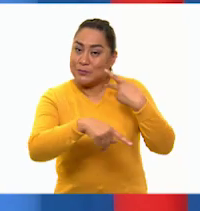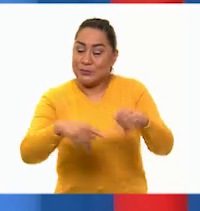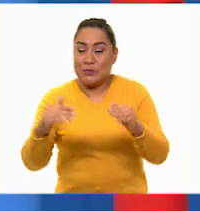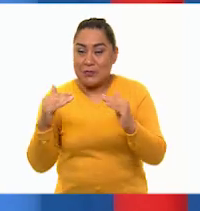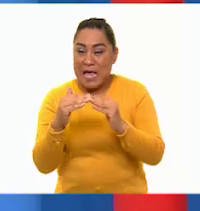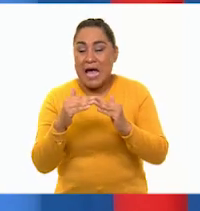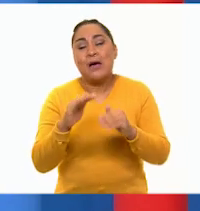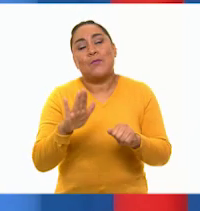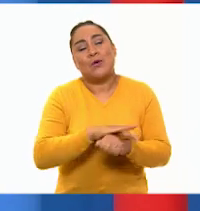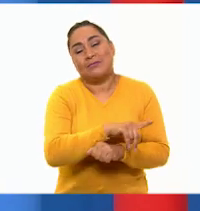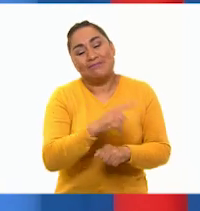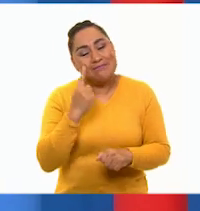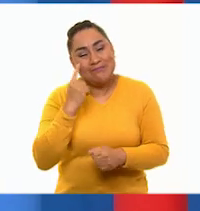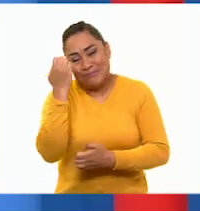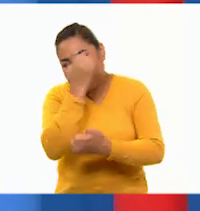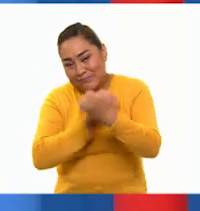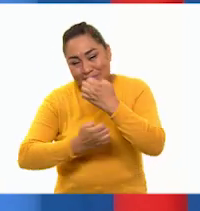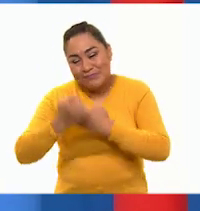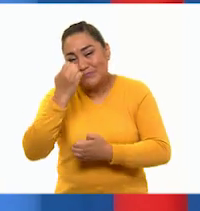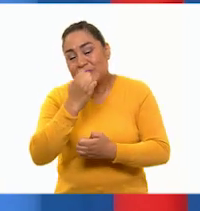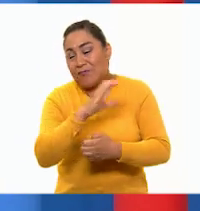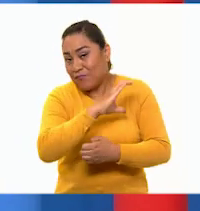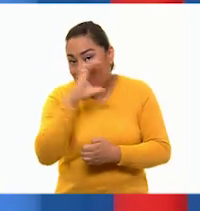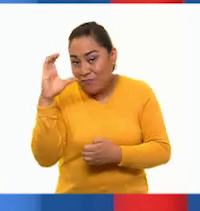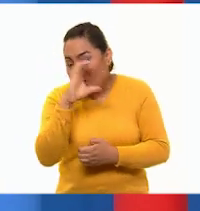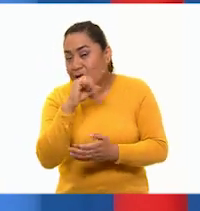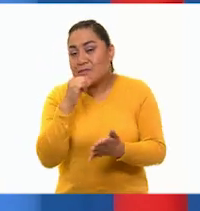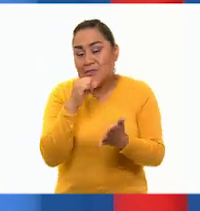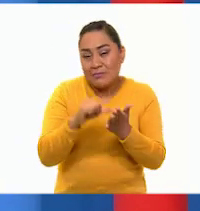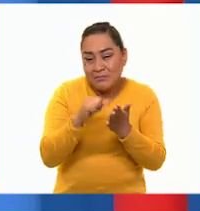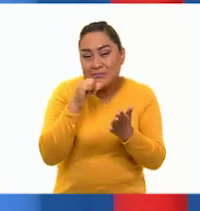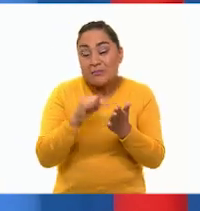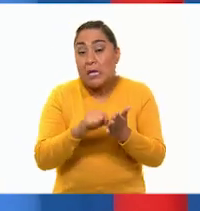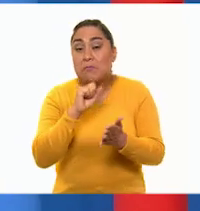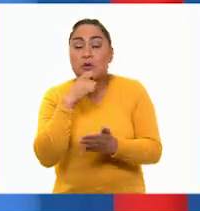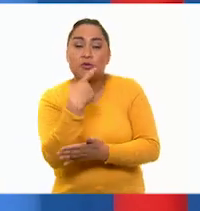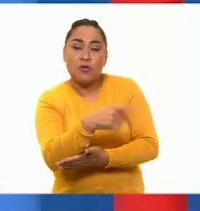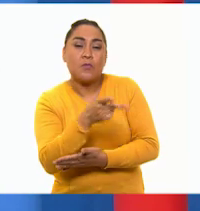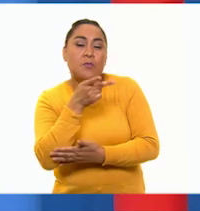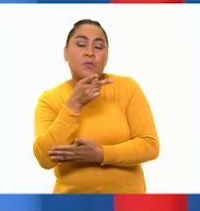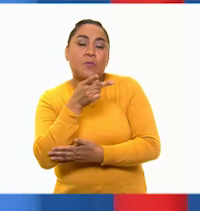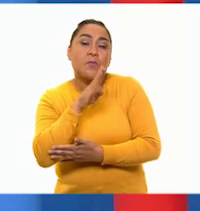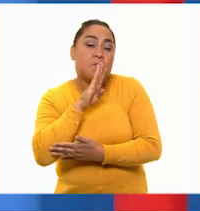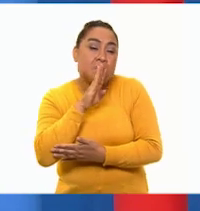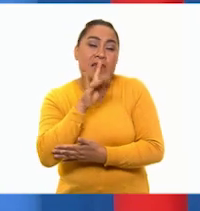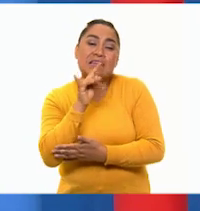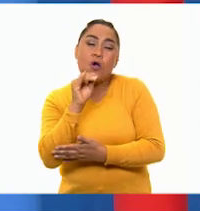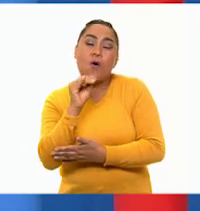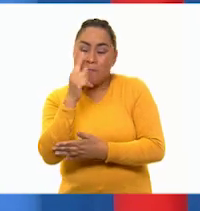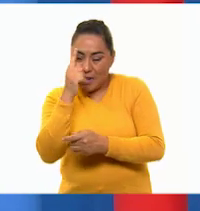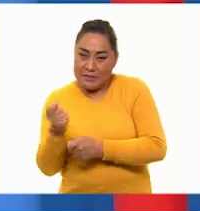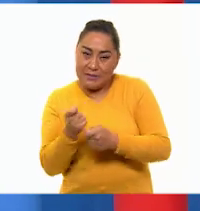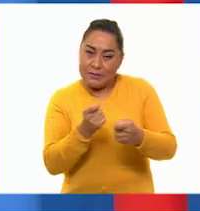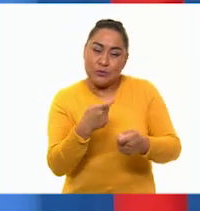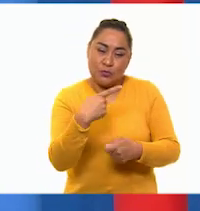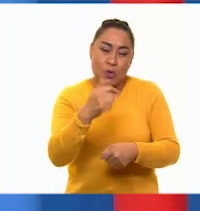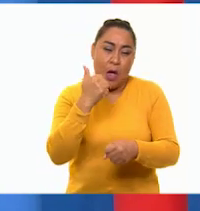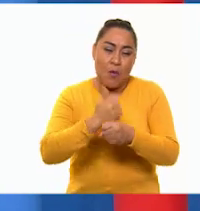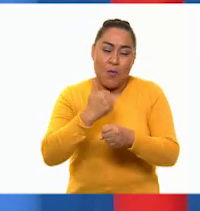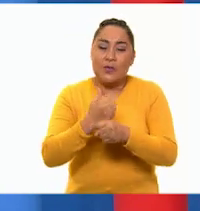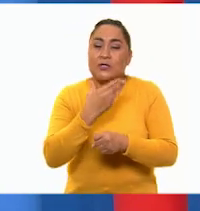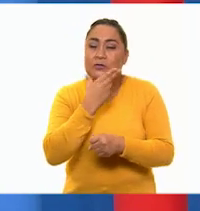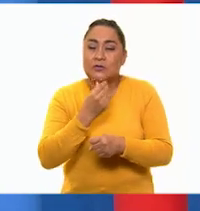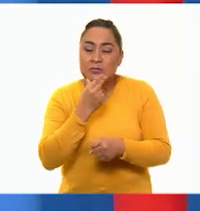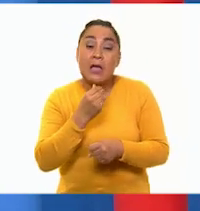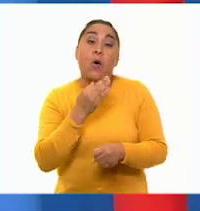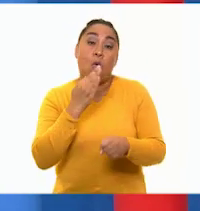que se quedó a revisar unas fotografías, cartas y otros documentos que su mamá y su tío le prestaron sobre su abuelito. Y dijo que iba a tomar en cuenta